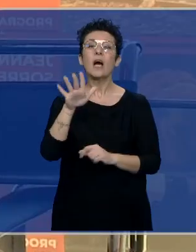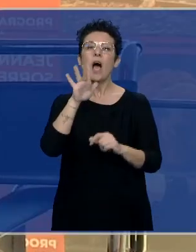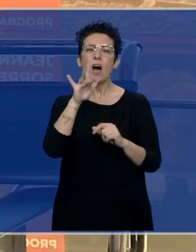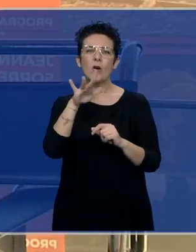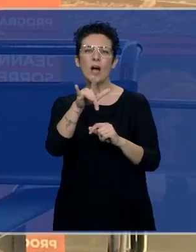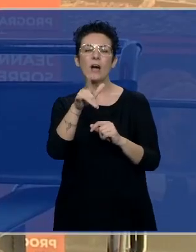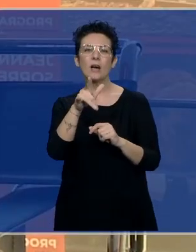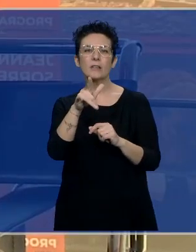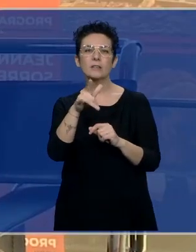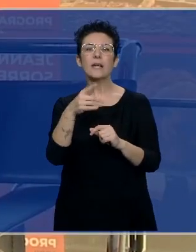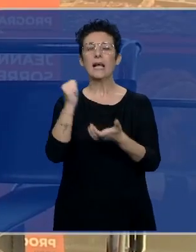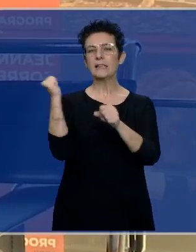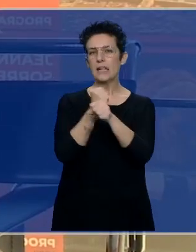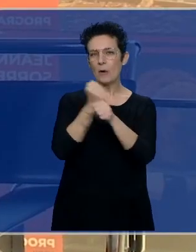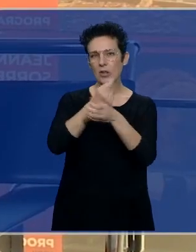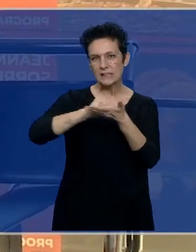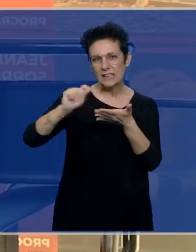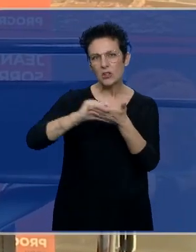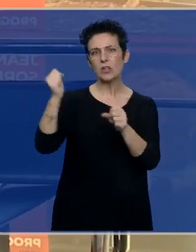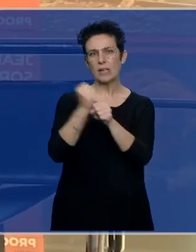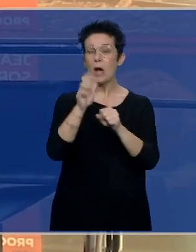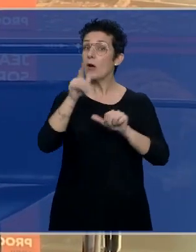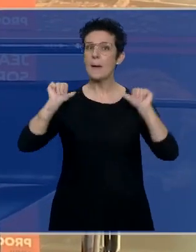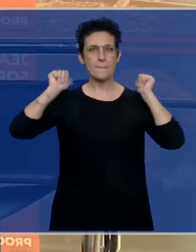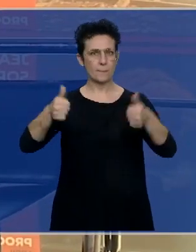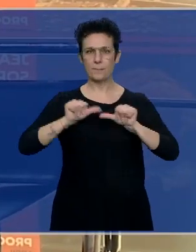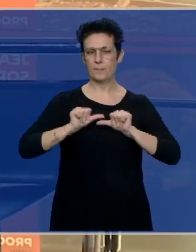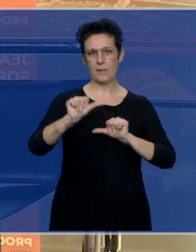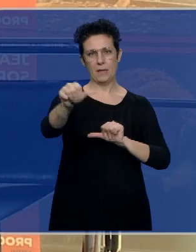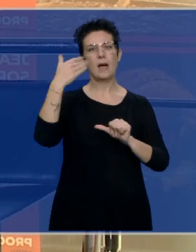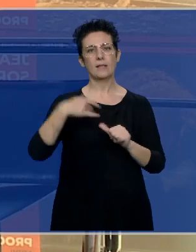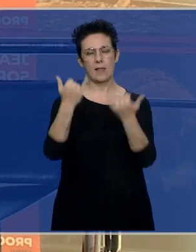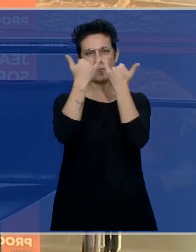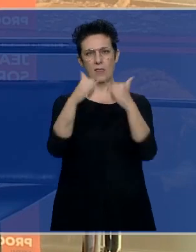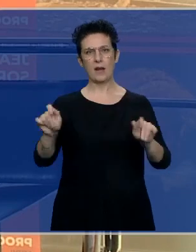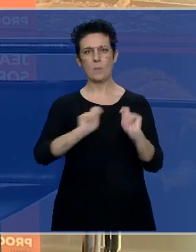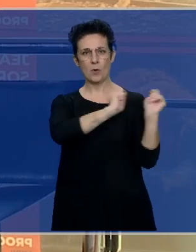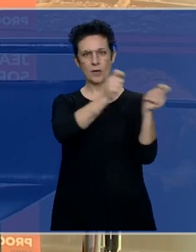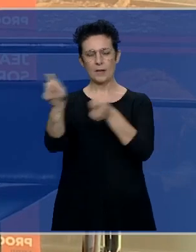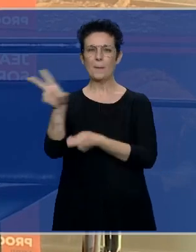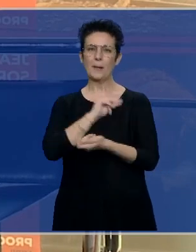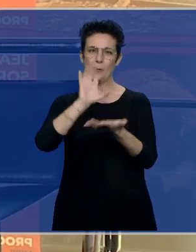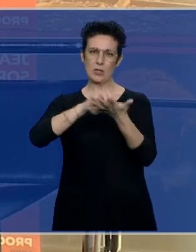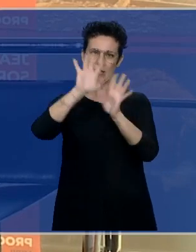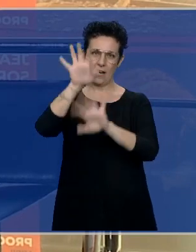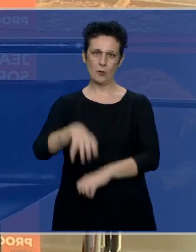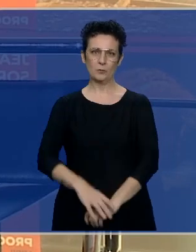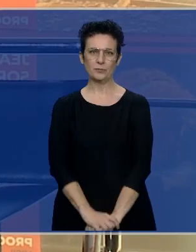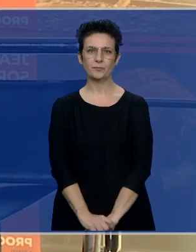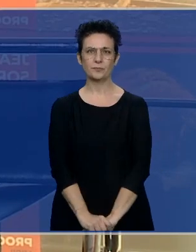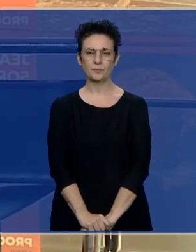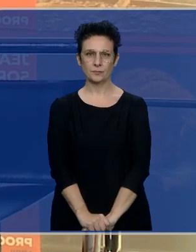de los premios Castilla y León.